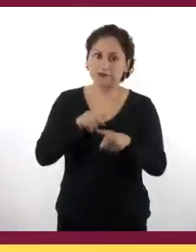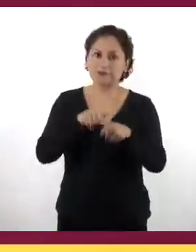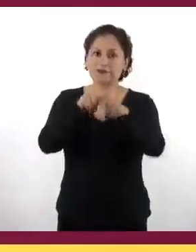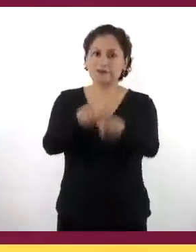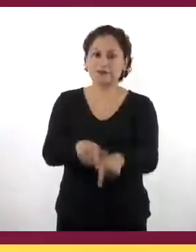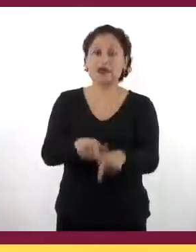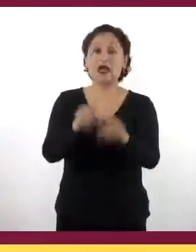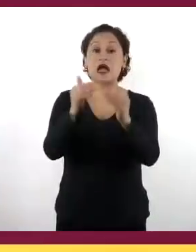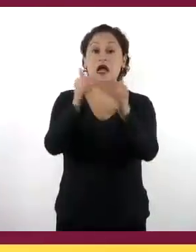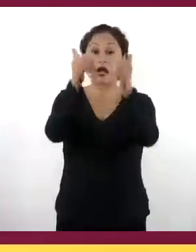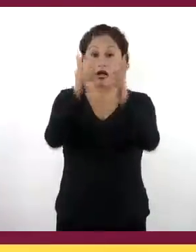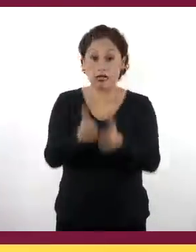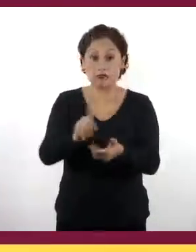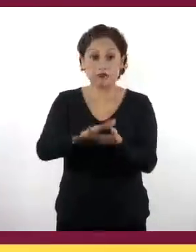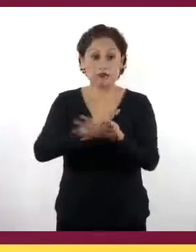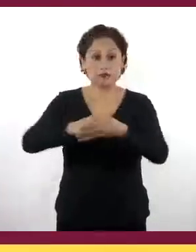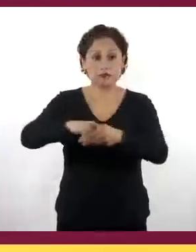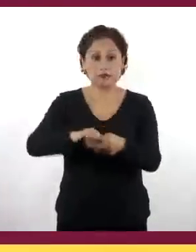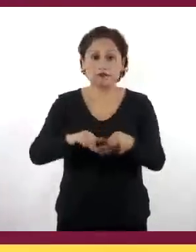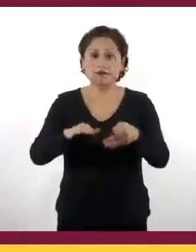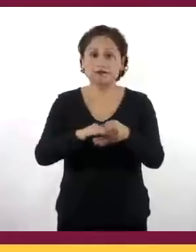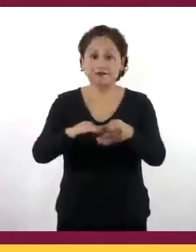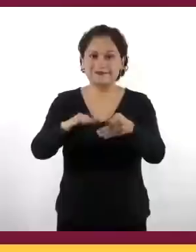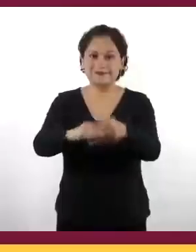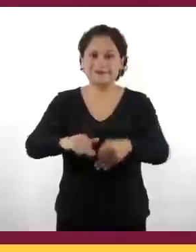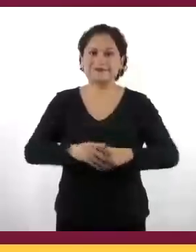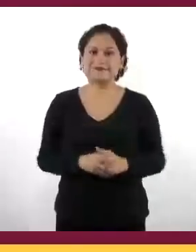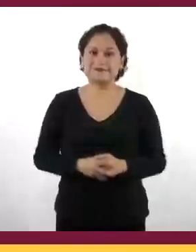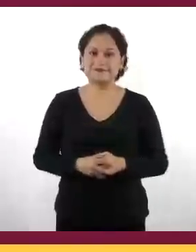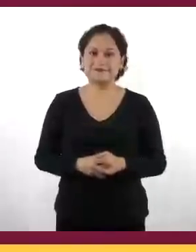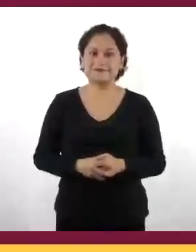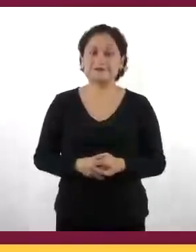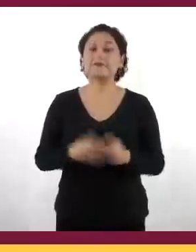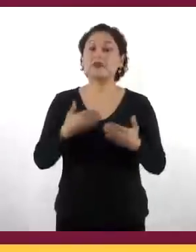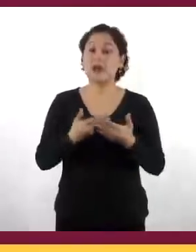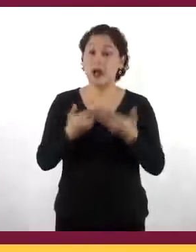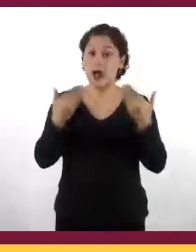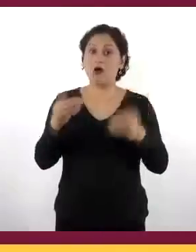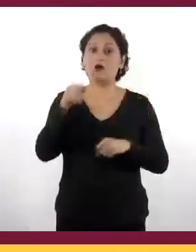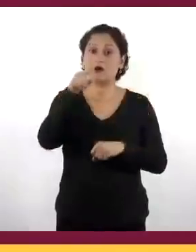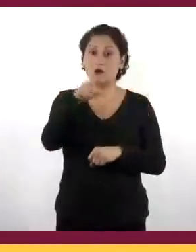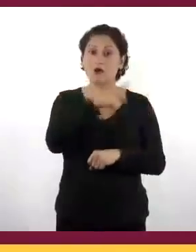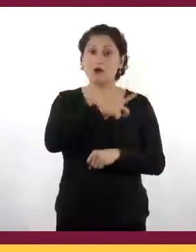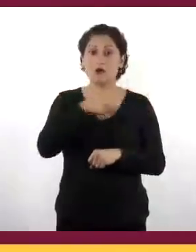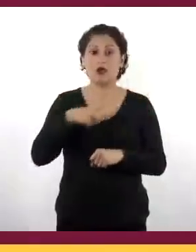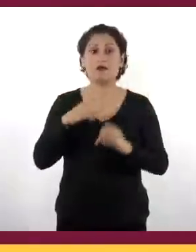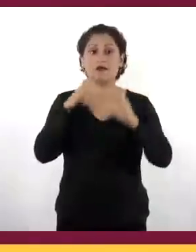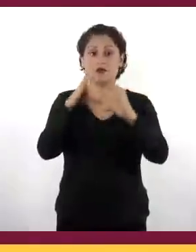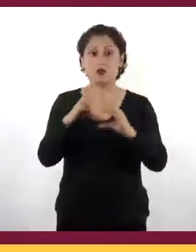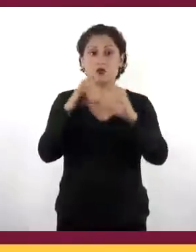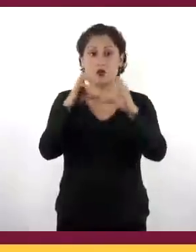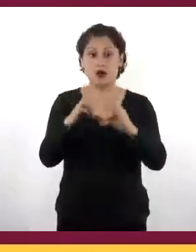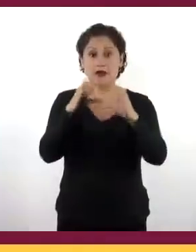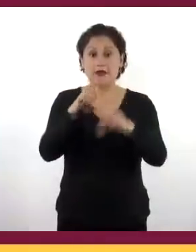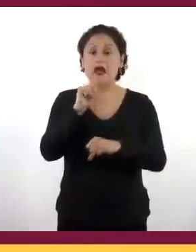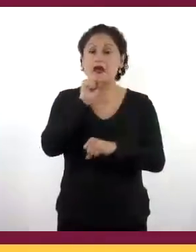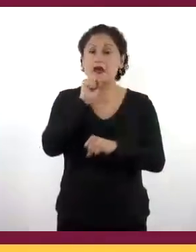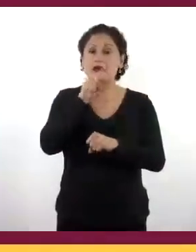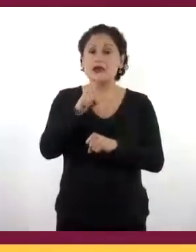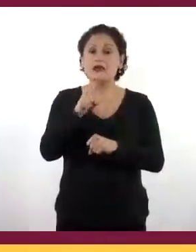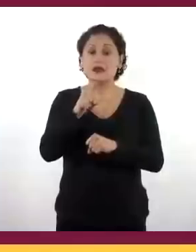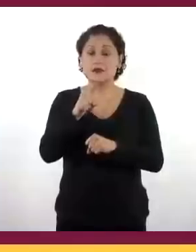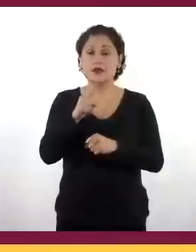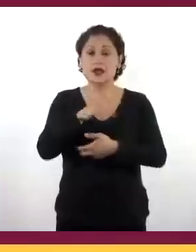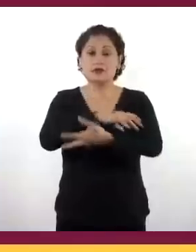y lavarse constantemente las manos. Actualmente deben de cuidar de ustedes y practicar valores como la